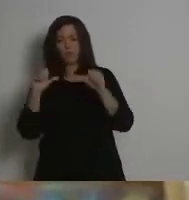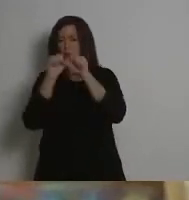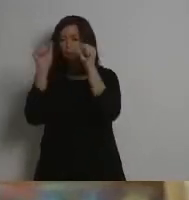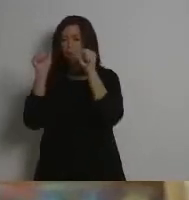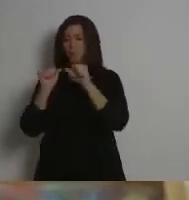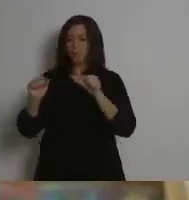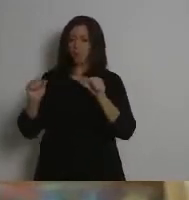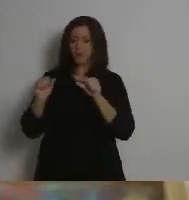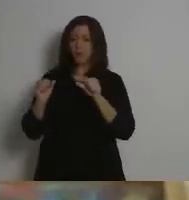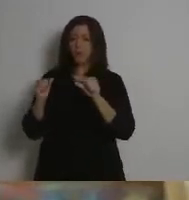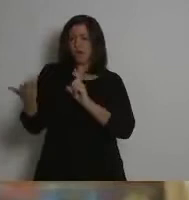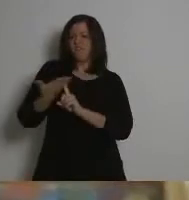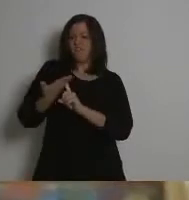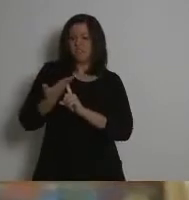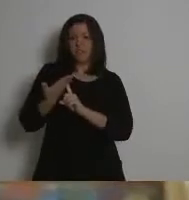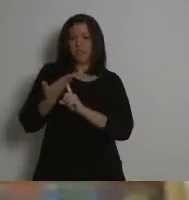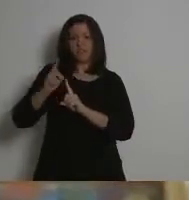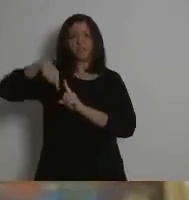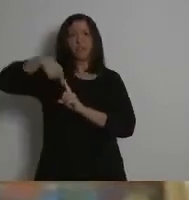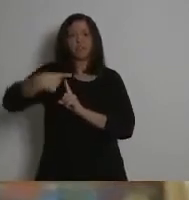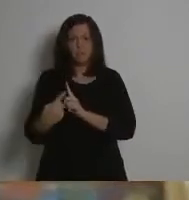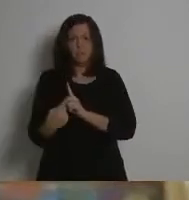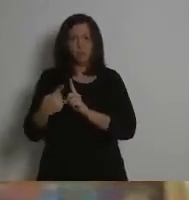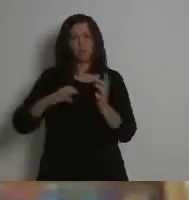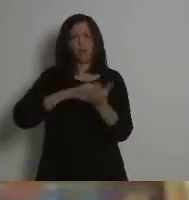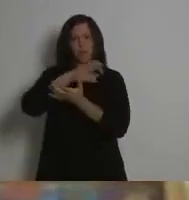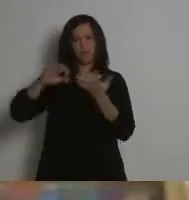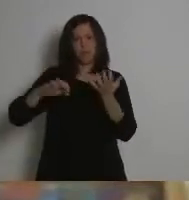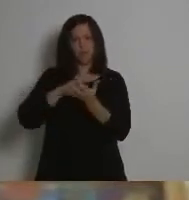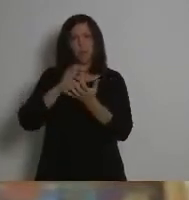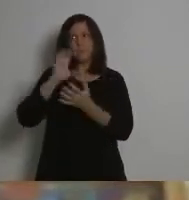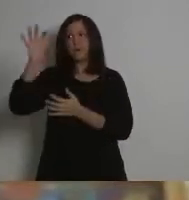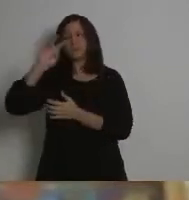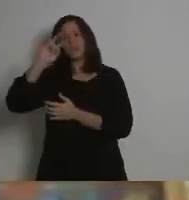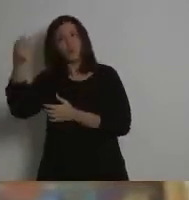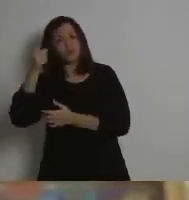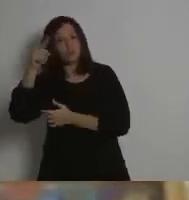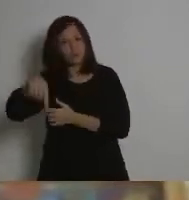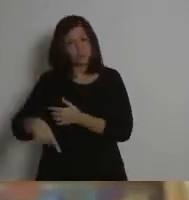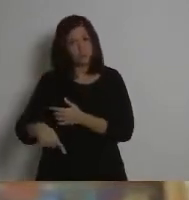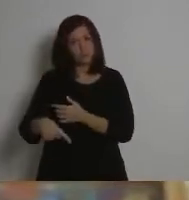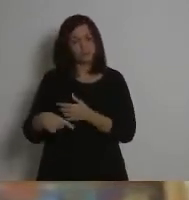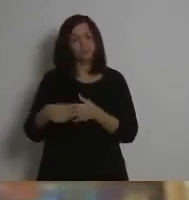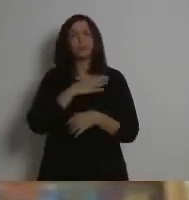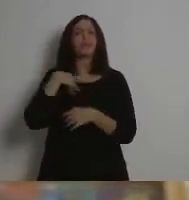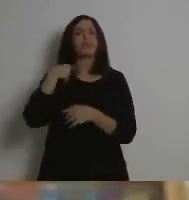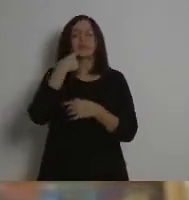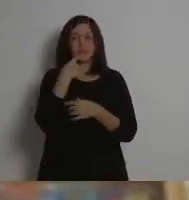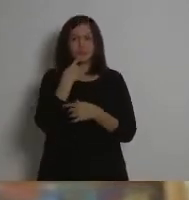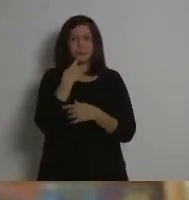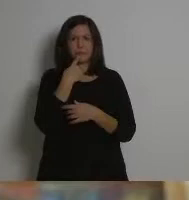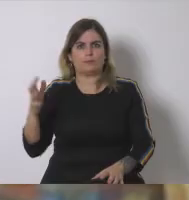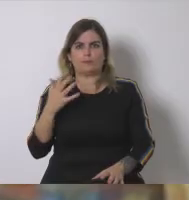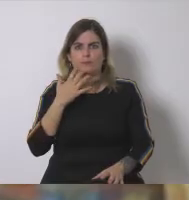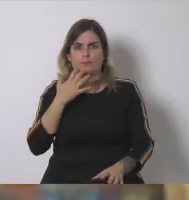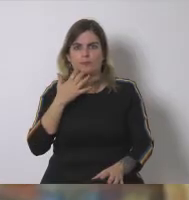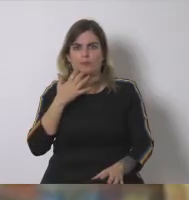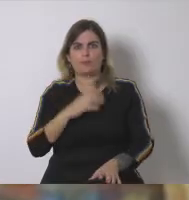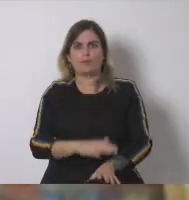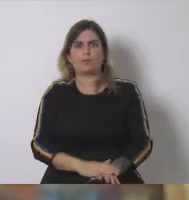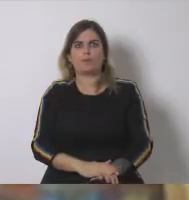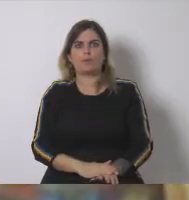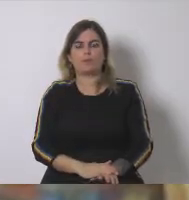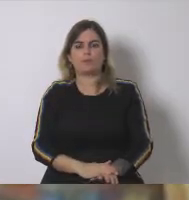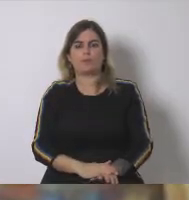acabaran generando graves problemas en otros países. Es decir, cuando decimos que la producción